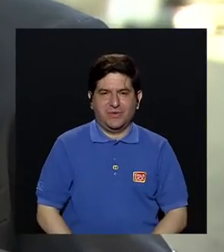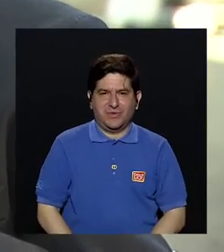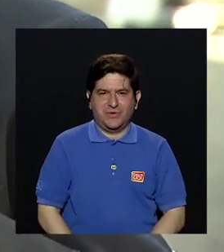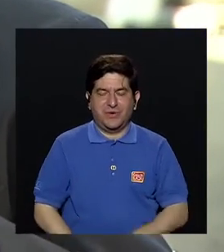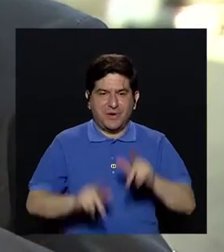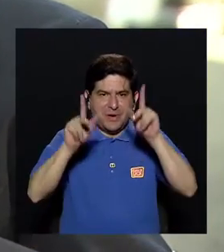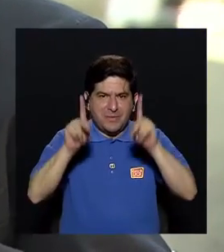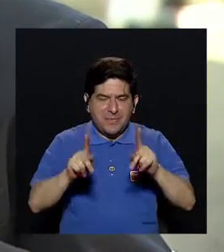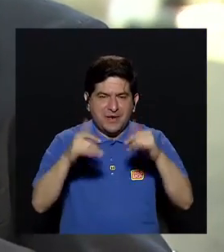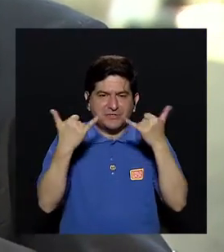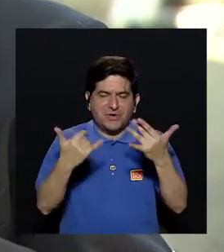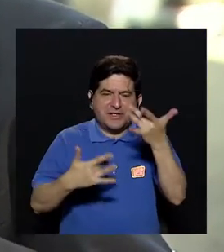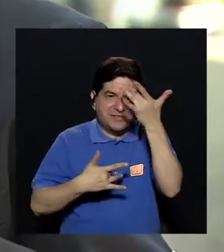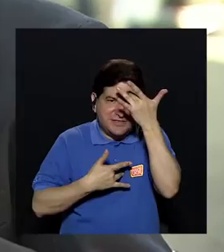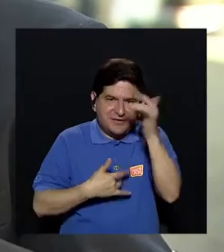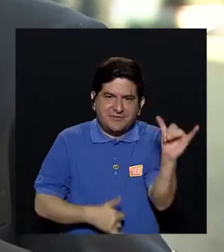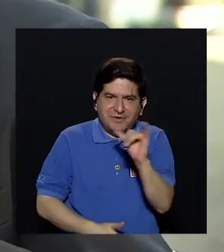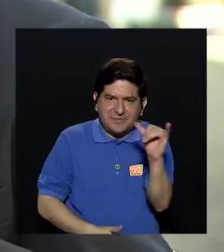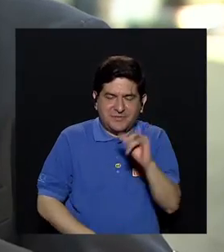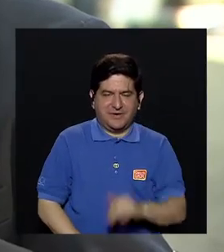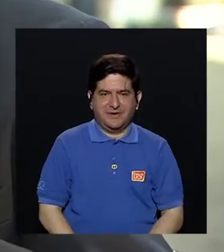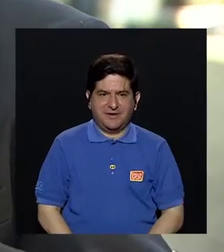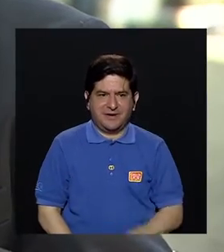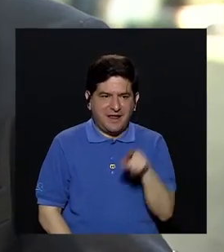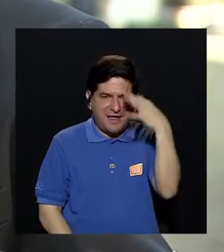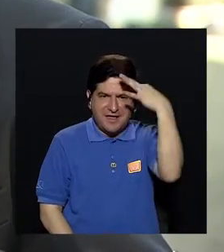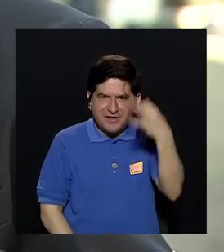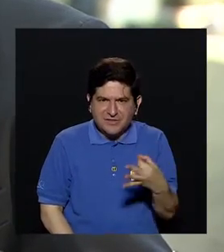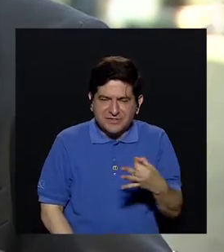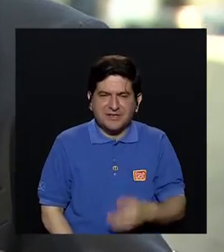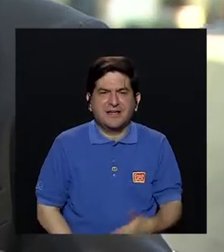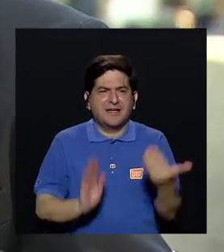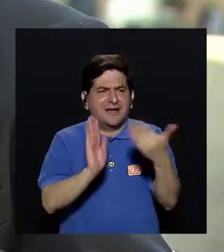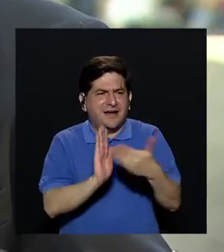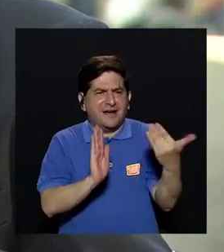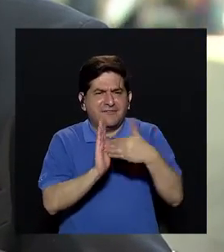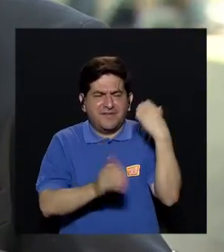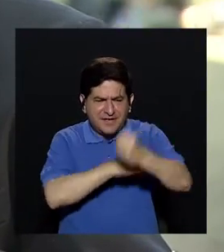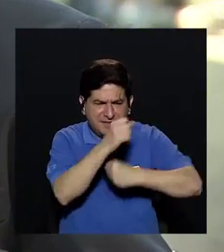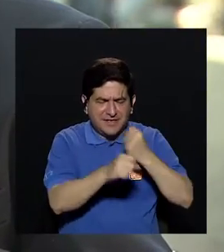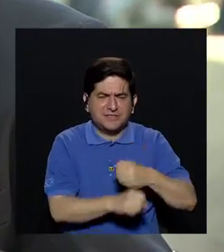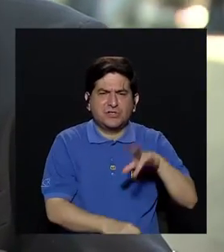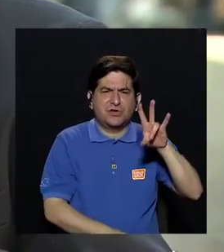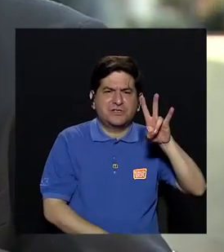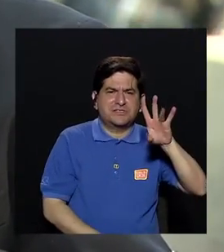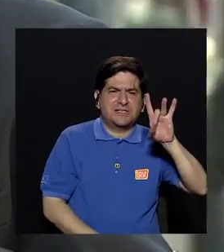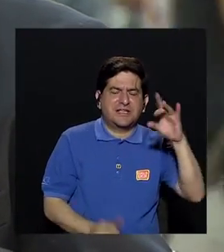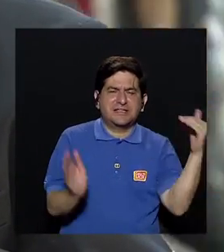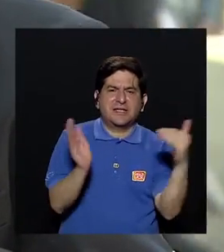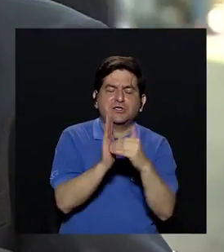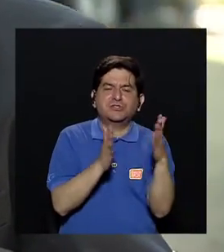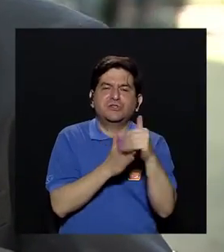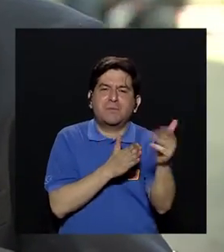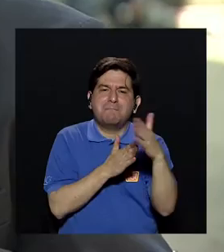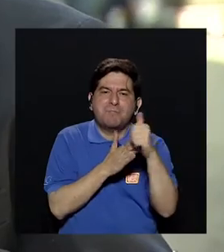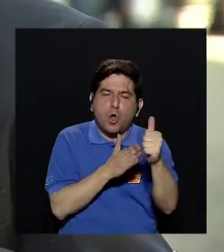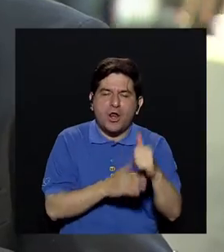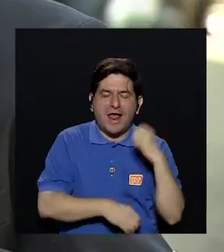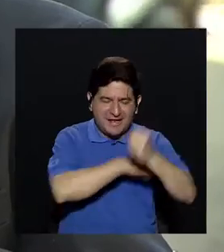los cuidadores se están enfermando. Ellos estiman el costo anual en 78 mil dólares